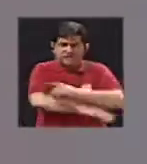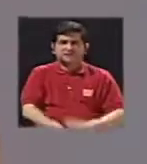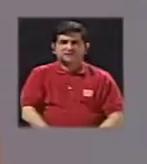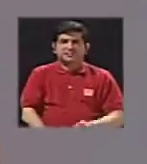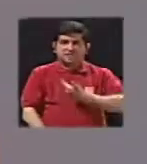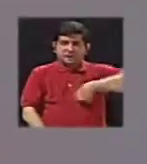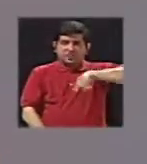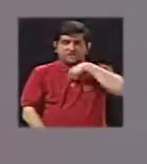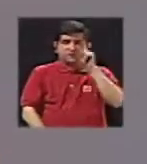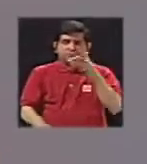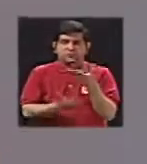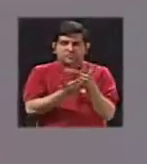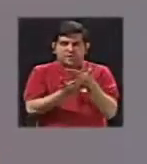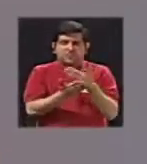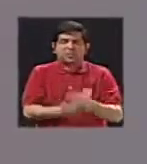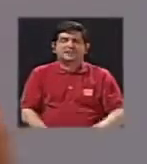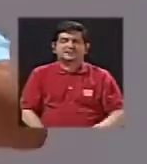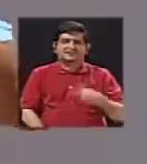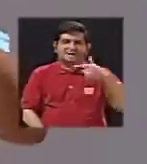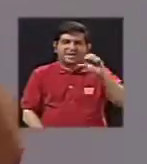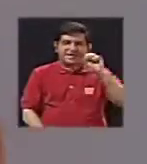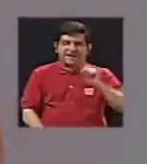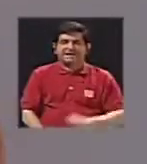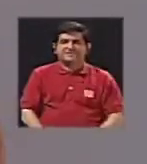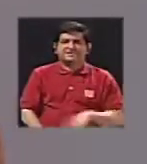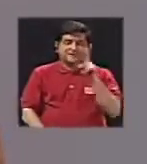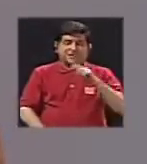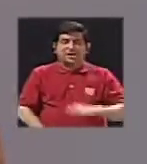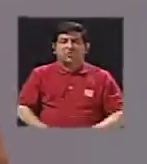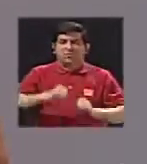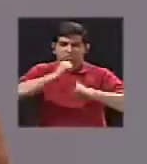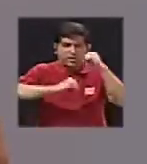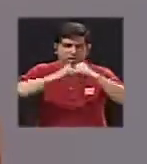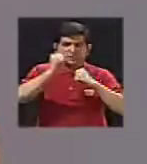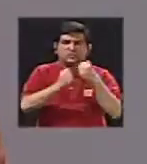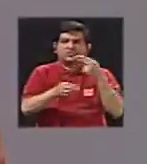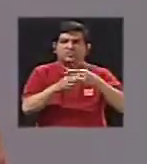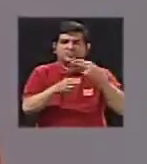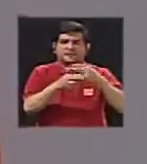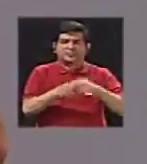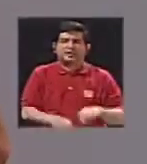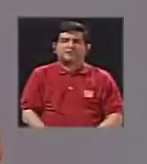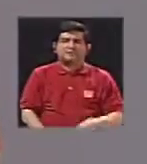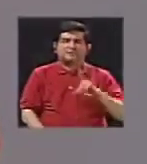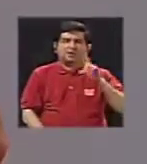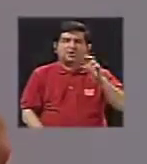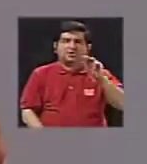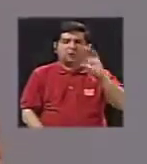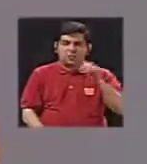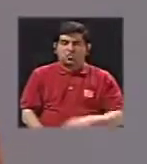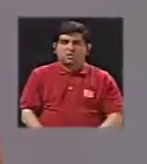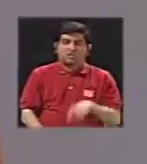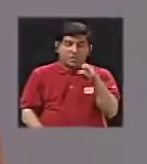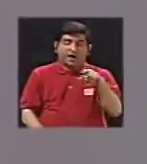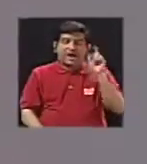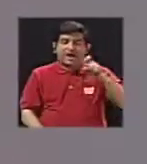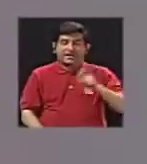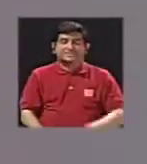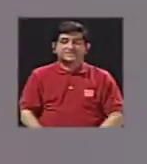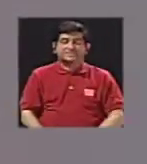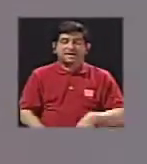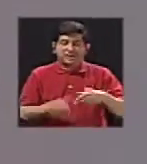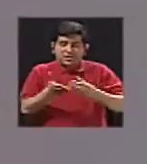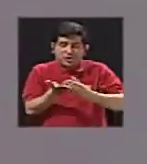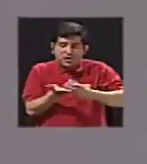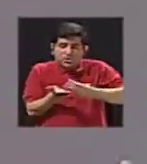si estamos tomando una muestra del gas en una estructura que se llama el domo, pues, ahí se requiere más tiempo porque la botella tiene que llenarse y es donde